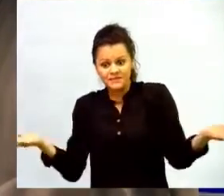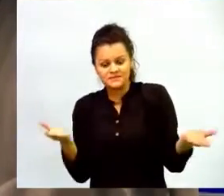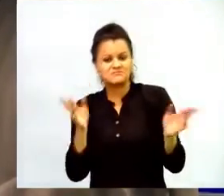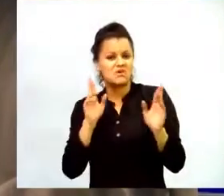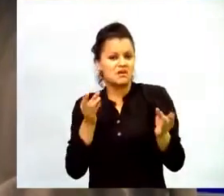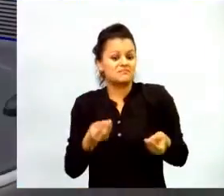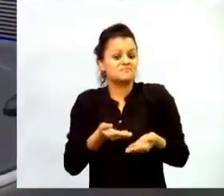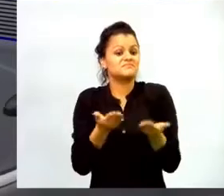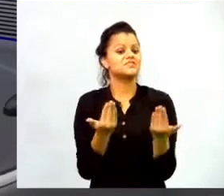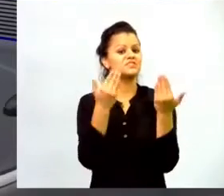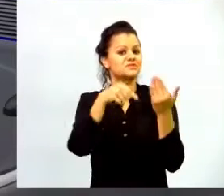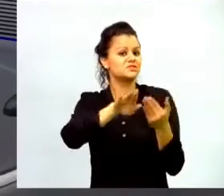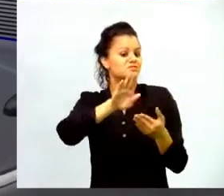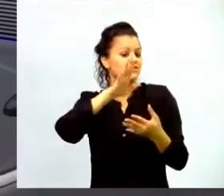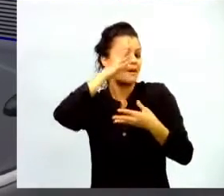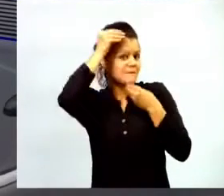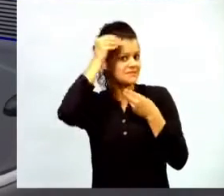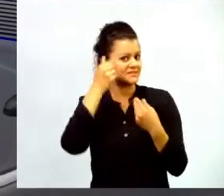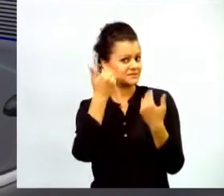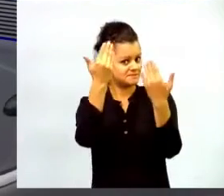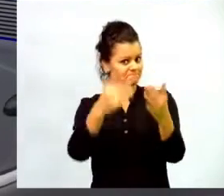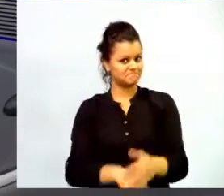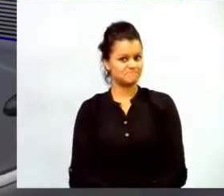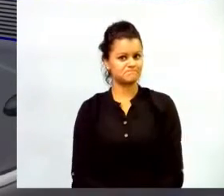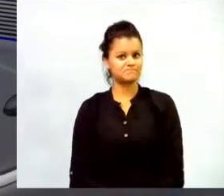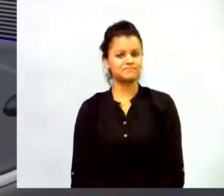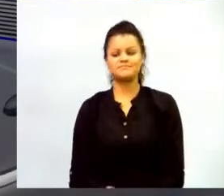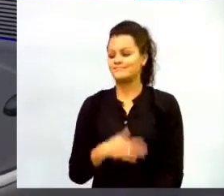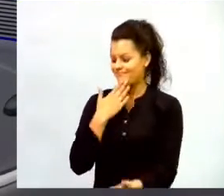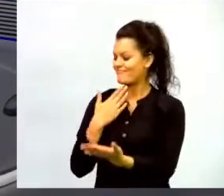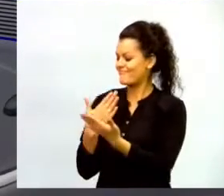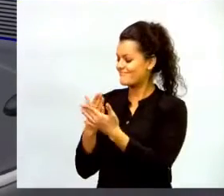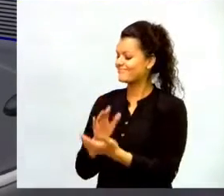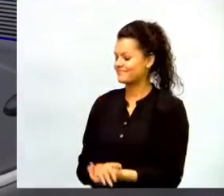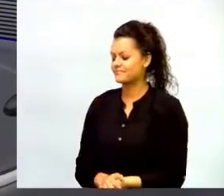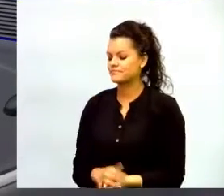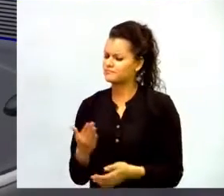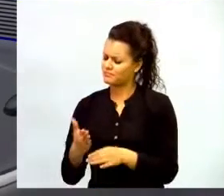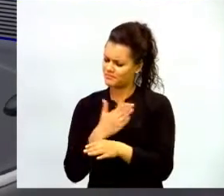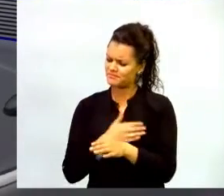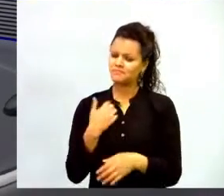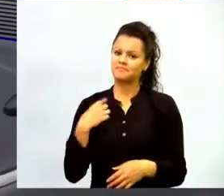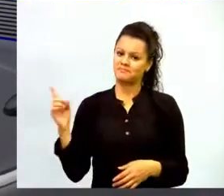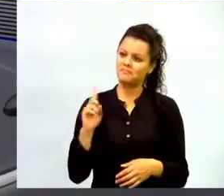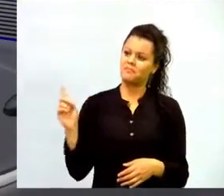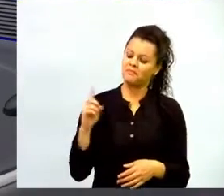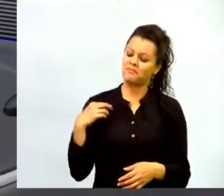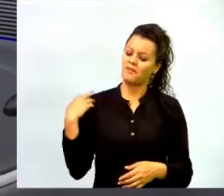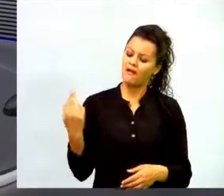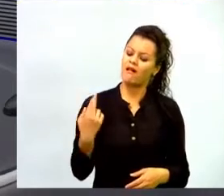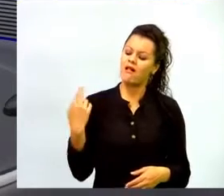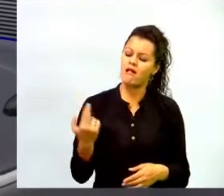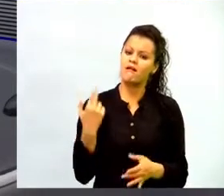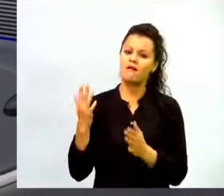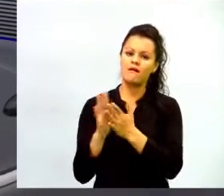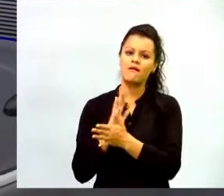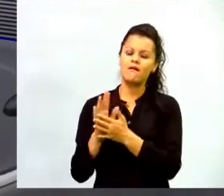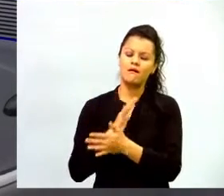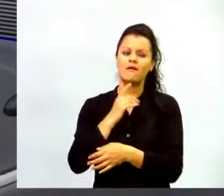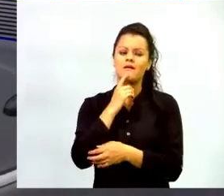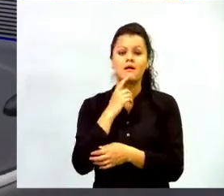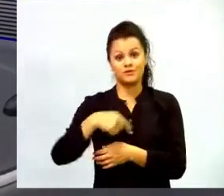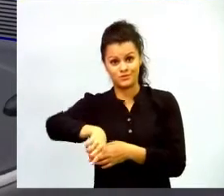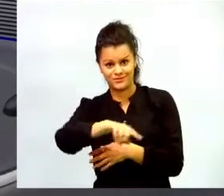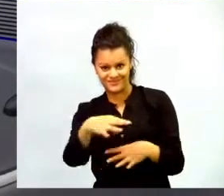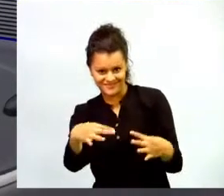muchas gracias Claudia algo que estoy escuchando reiterativamente es precisamente y para todos los maestros que nos